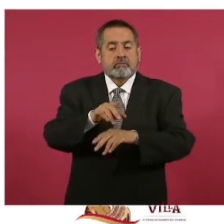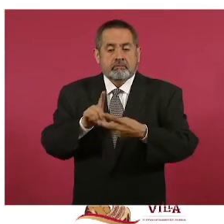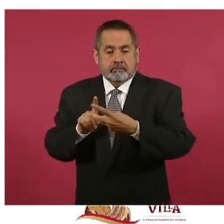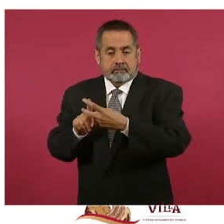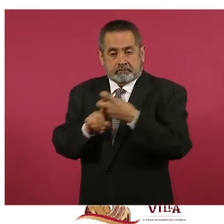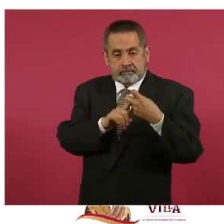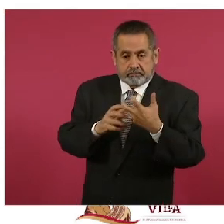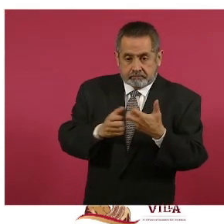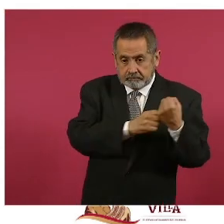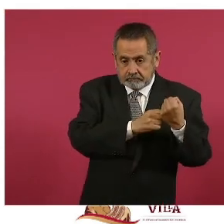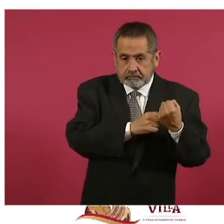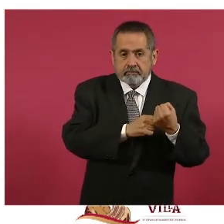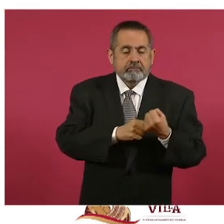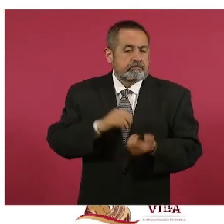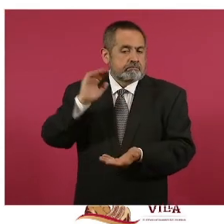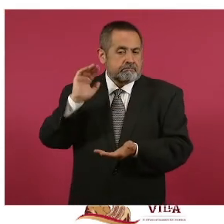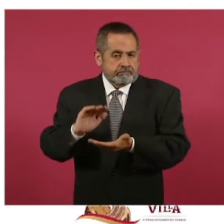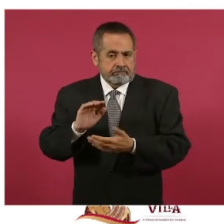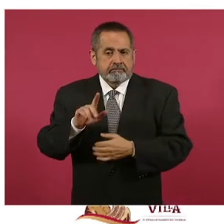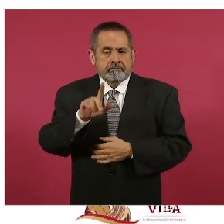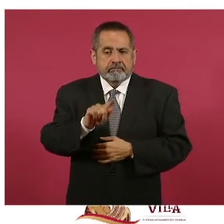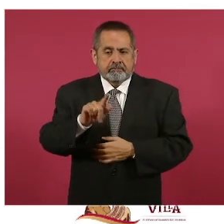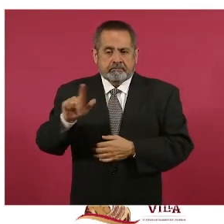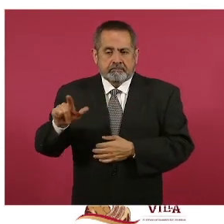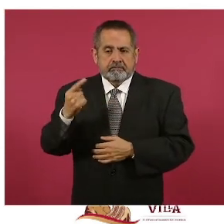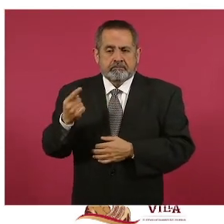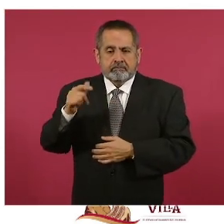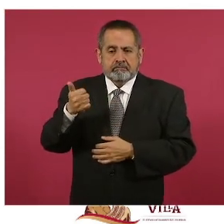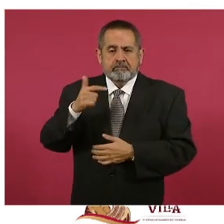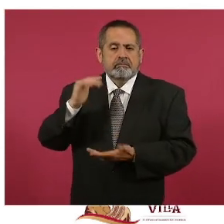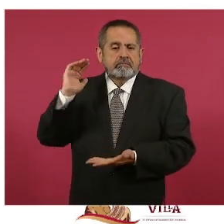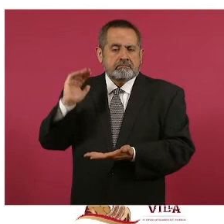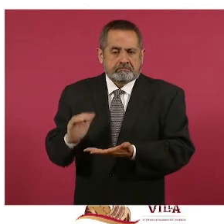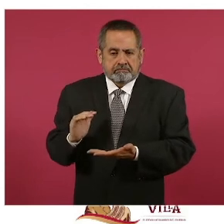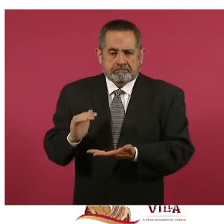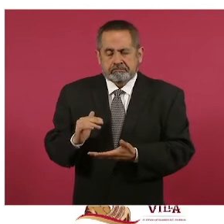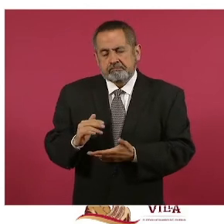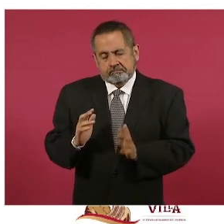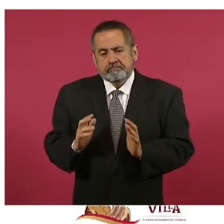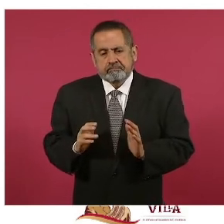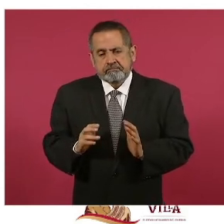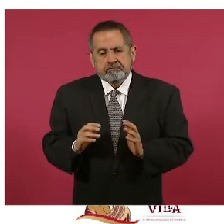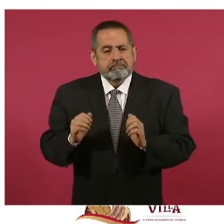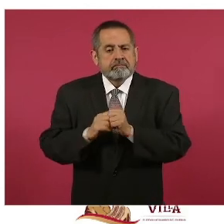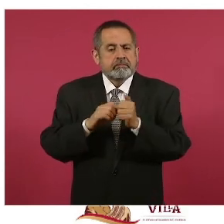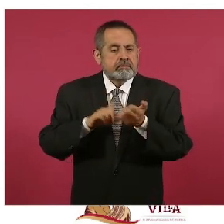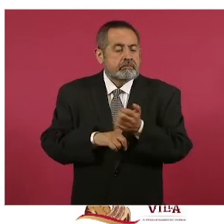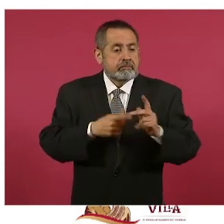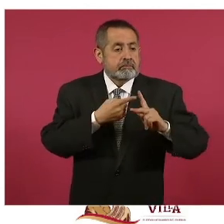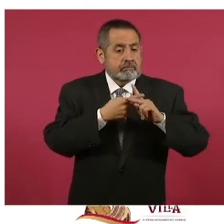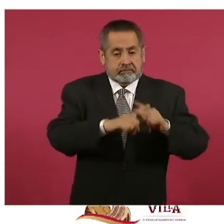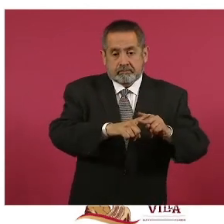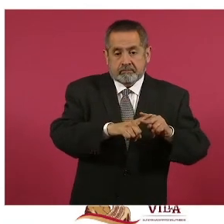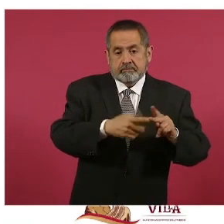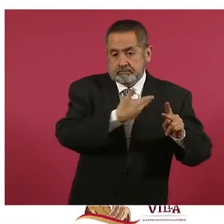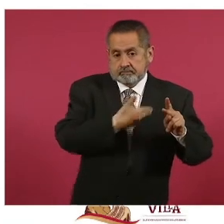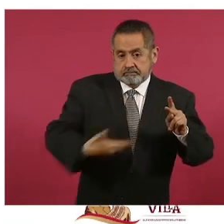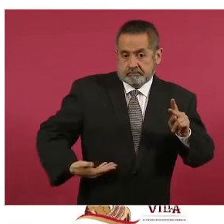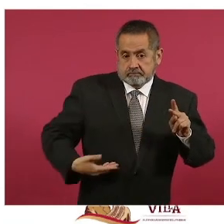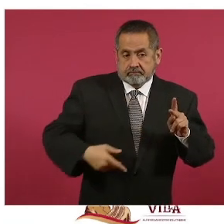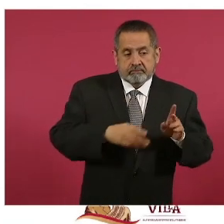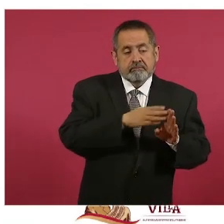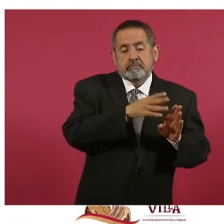disminuyó 77.6 en relación con el inicio de la administración